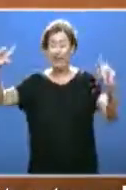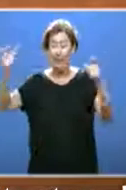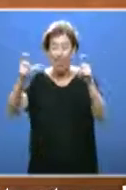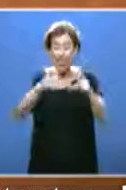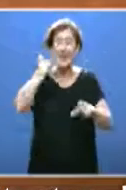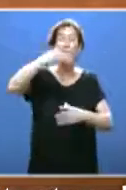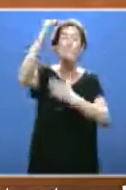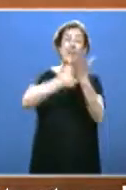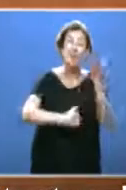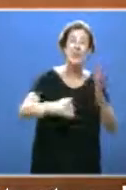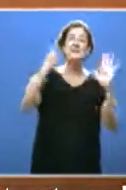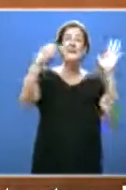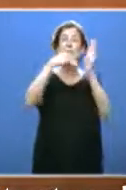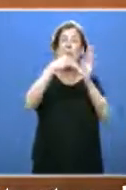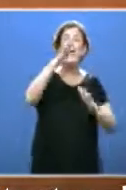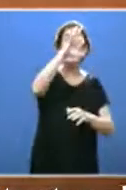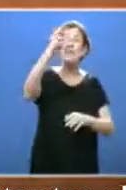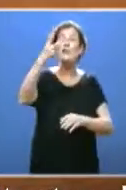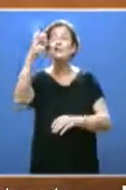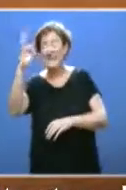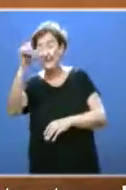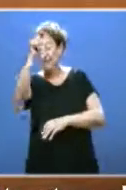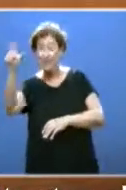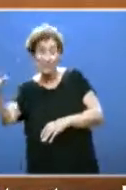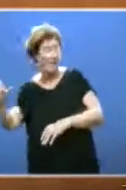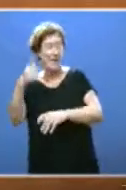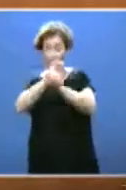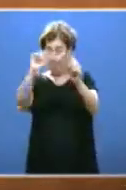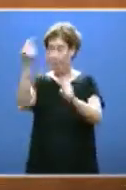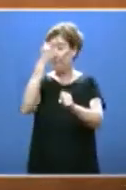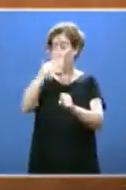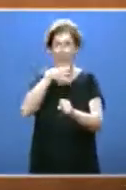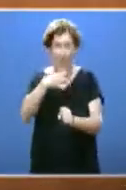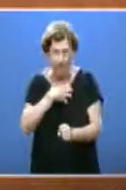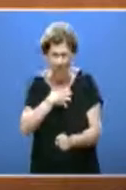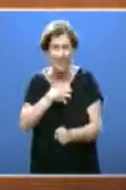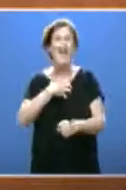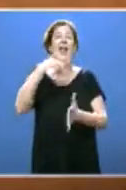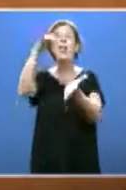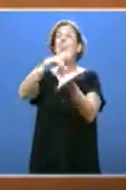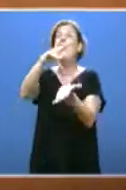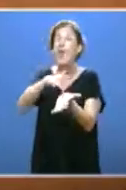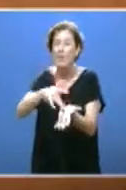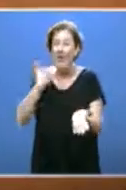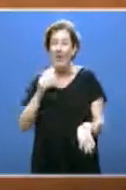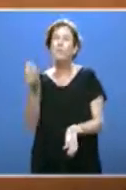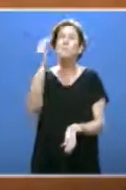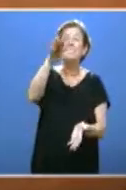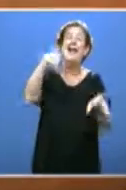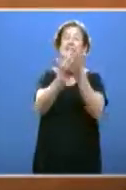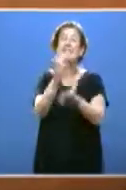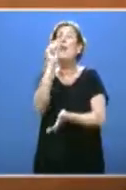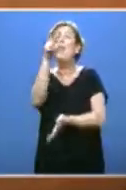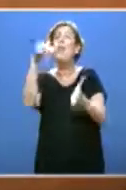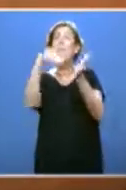.503 habitantes el último año. Tampoco ha sido capaz de refutármelo. En materia de deuda, se ha incrementado hasta los 12